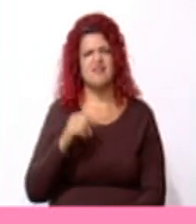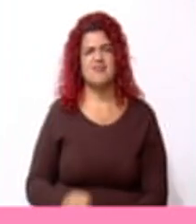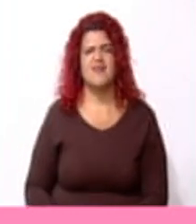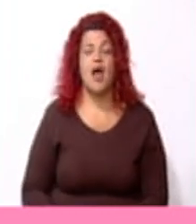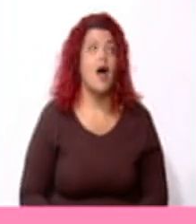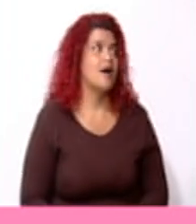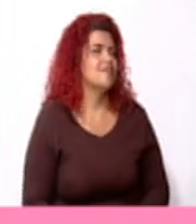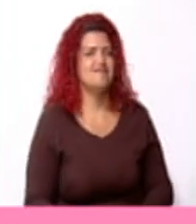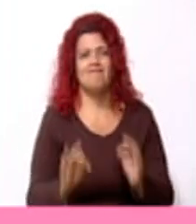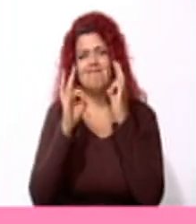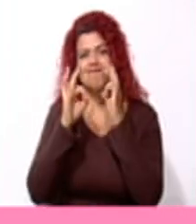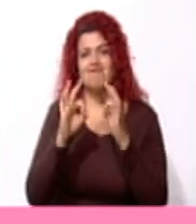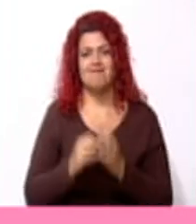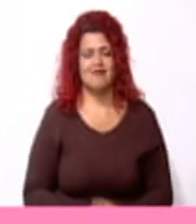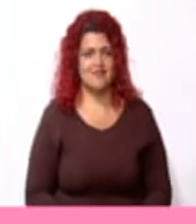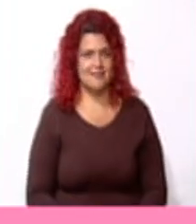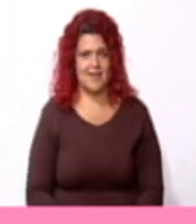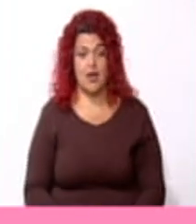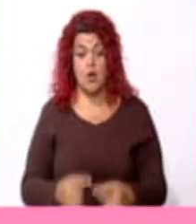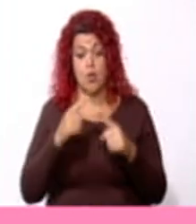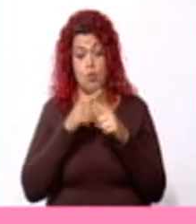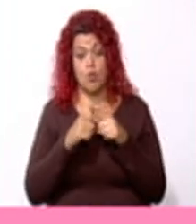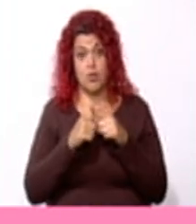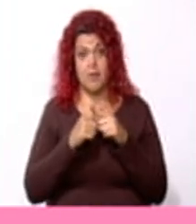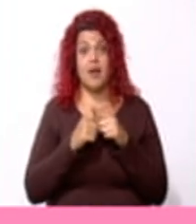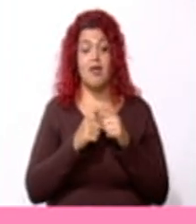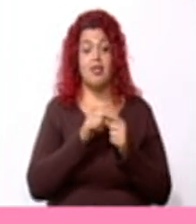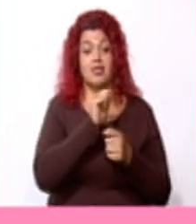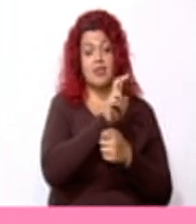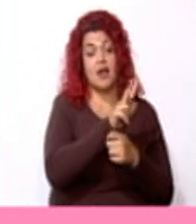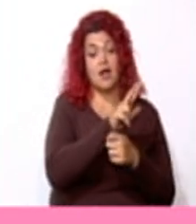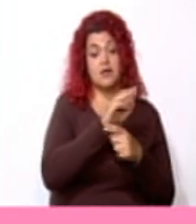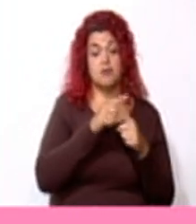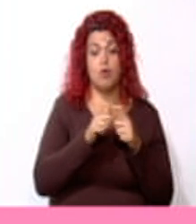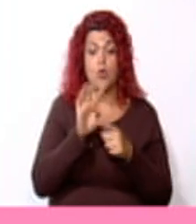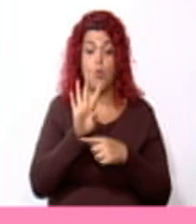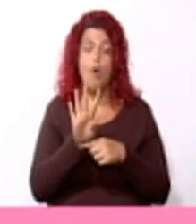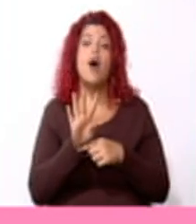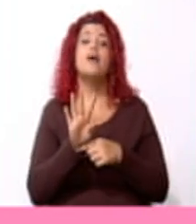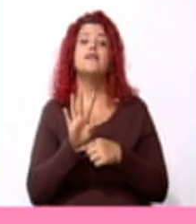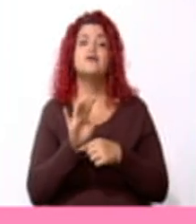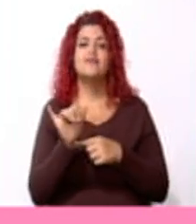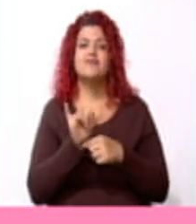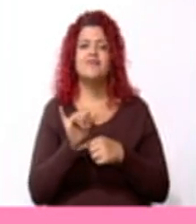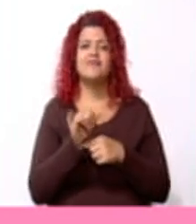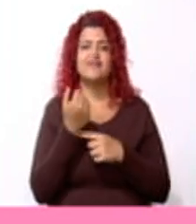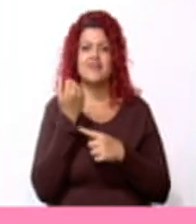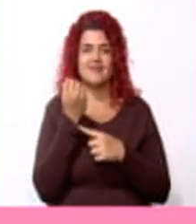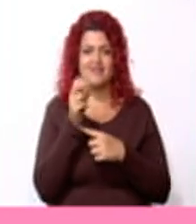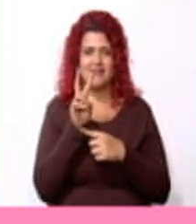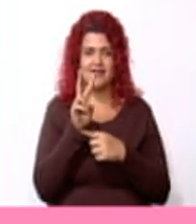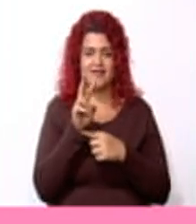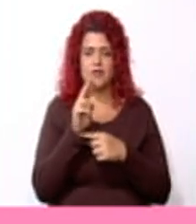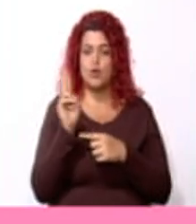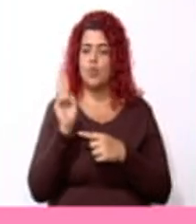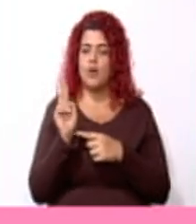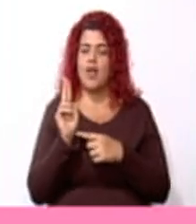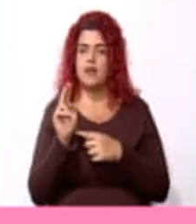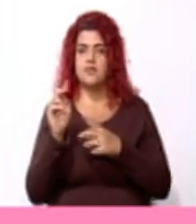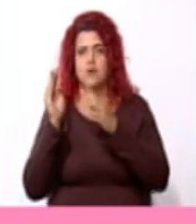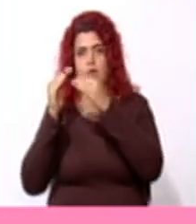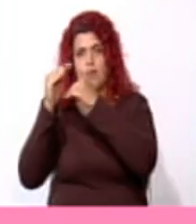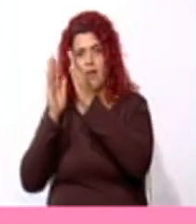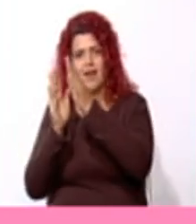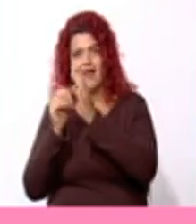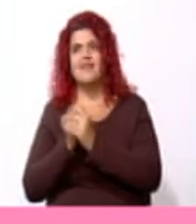Muy bien. Multiplicar 3 por 4, ¿qué nos da? 12 unidades cuadradas.